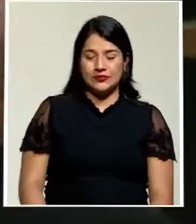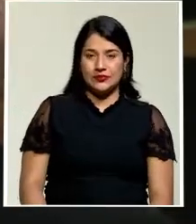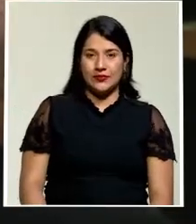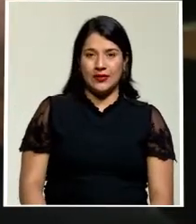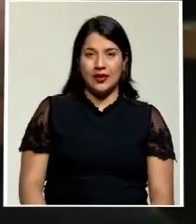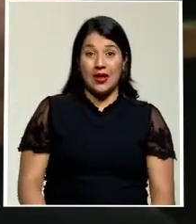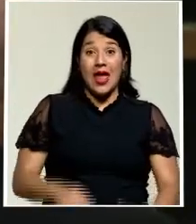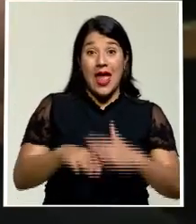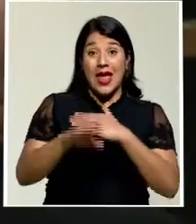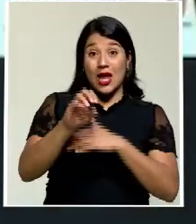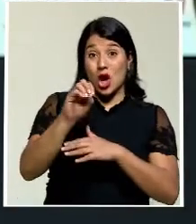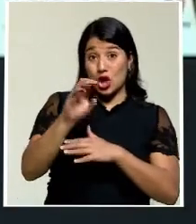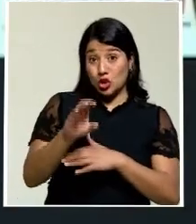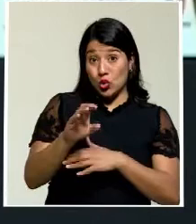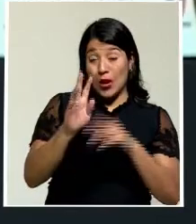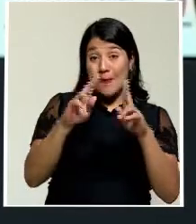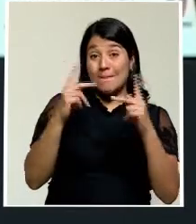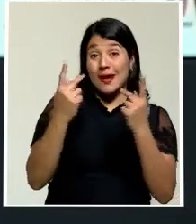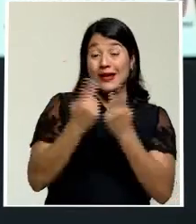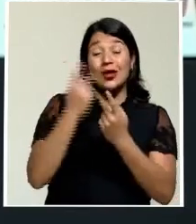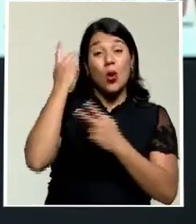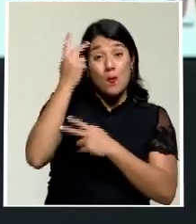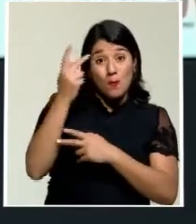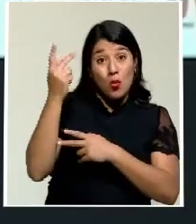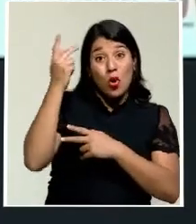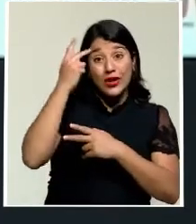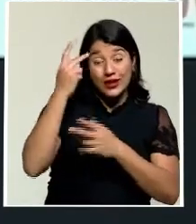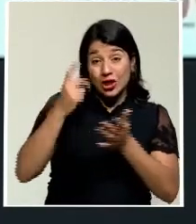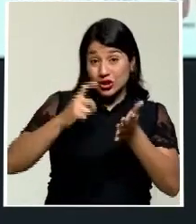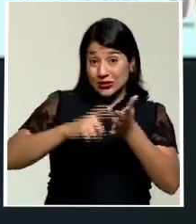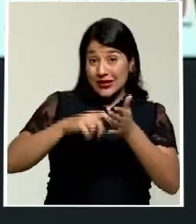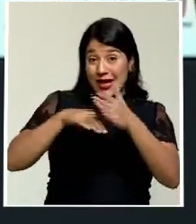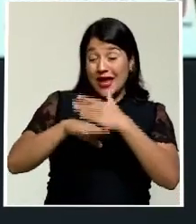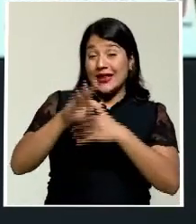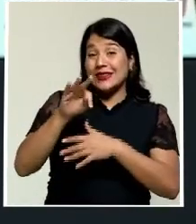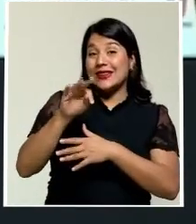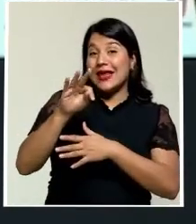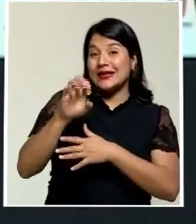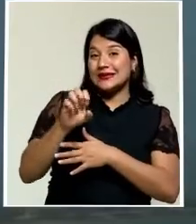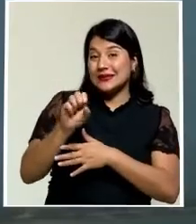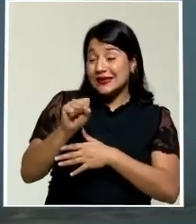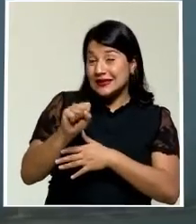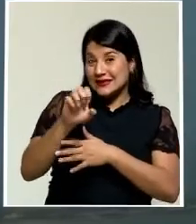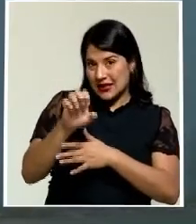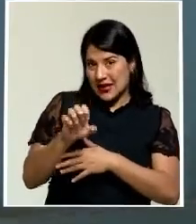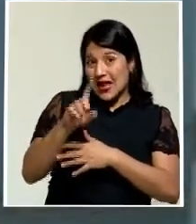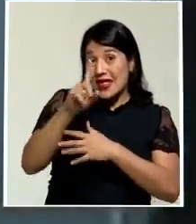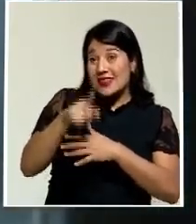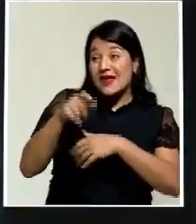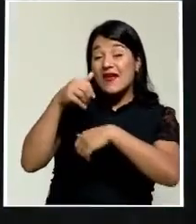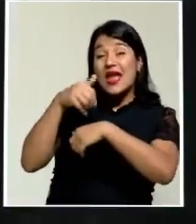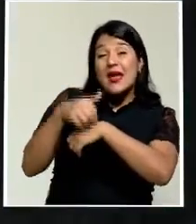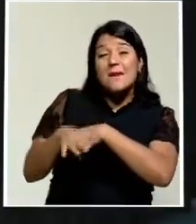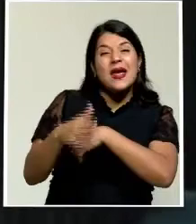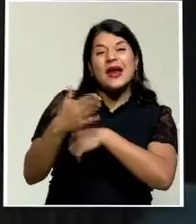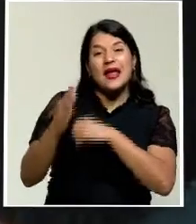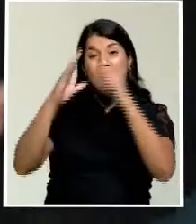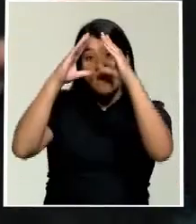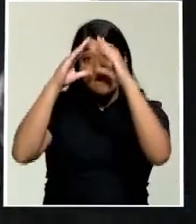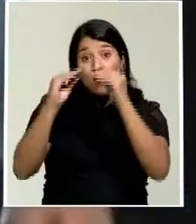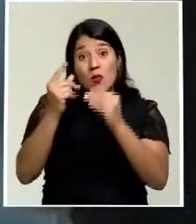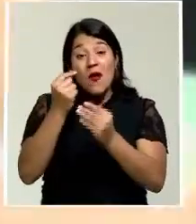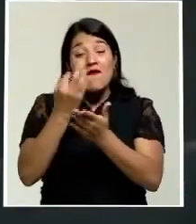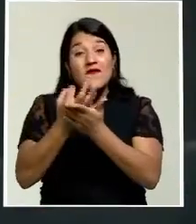Durante el mes de octubre, los partidos políticos inscritos ante el Tribunal Supremo de Elecciones deberán enviar ante esta ente sus estados financieros